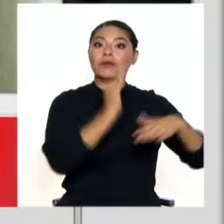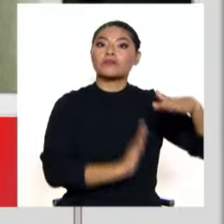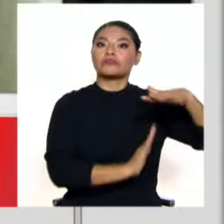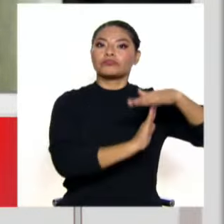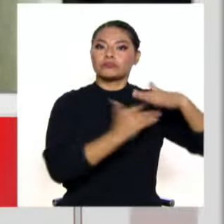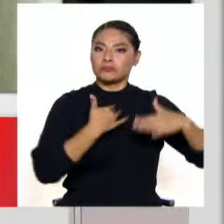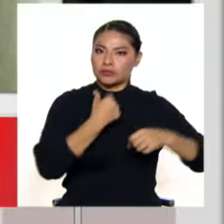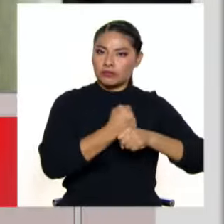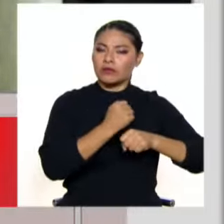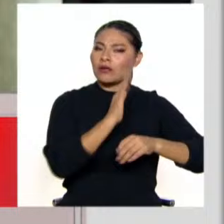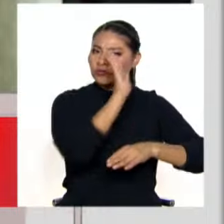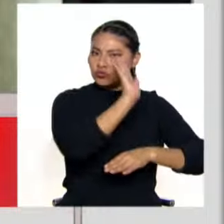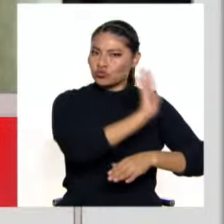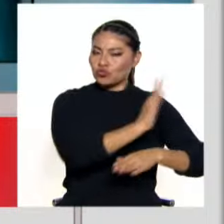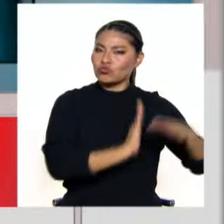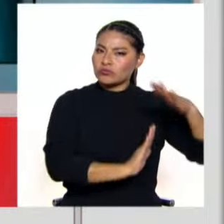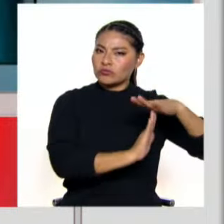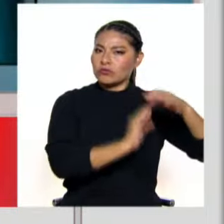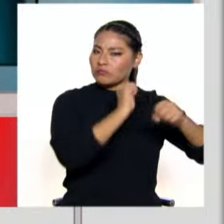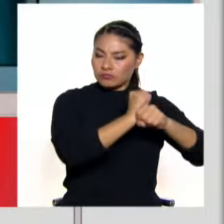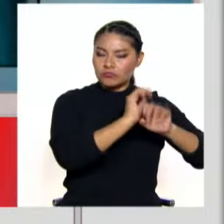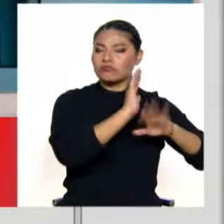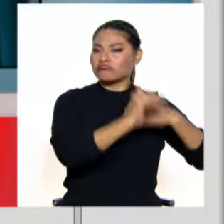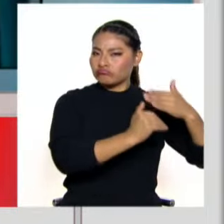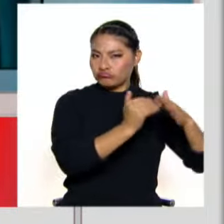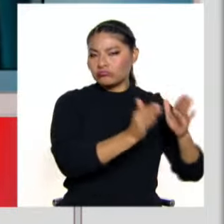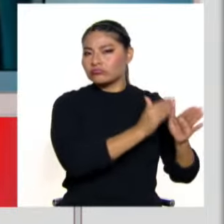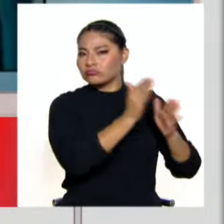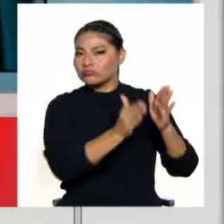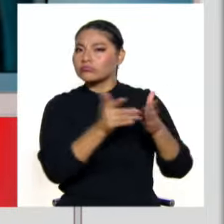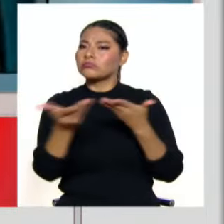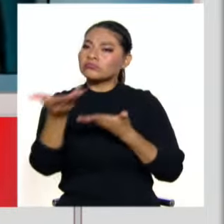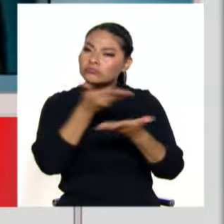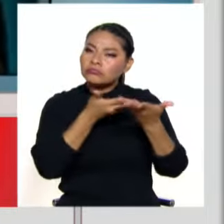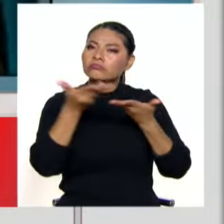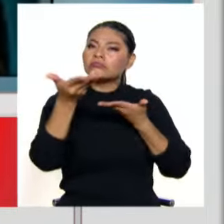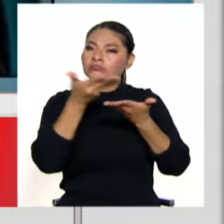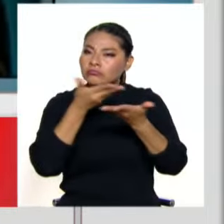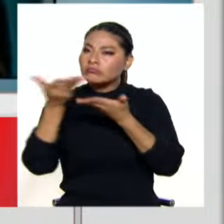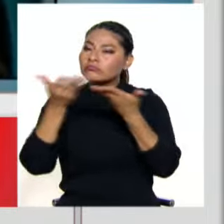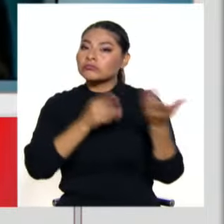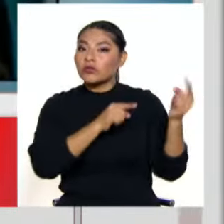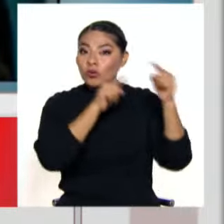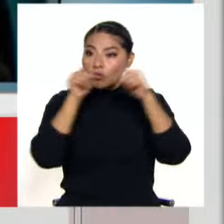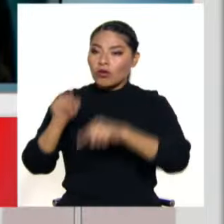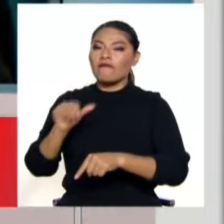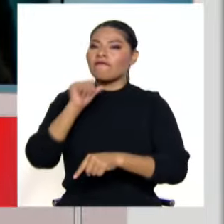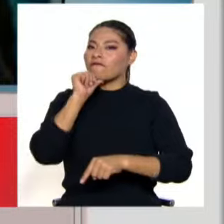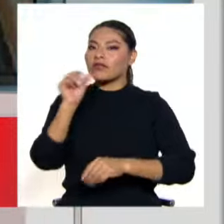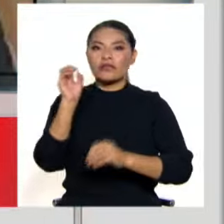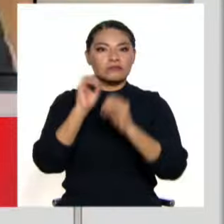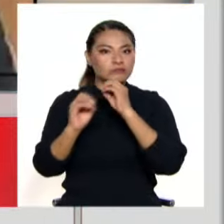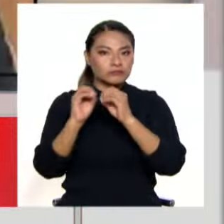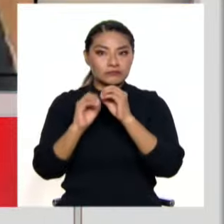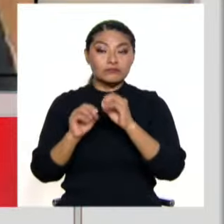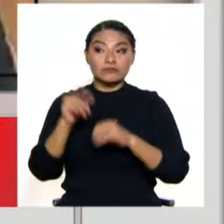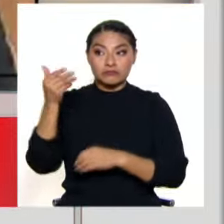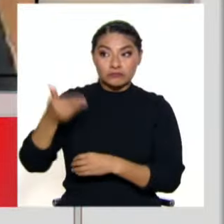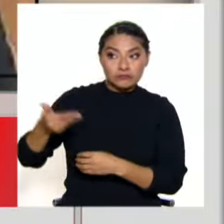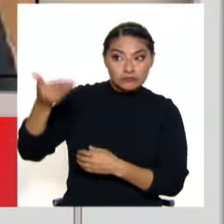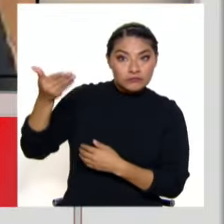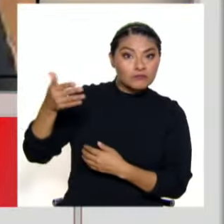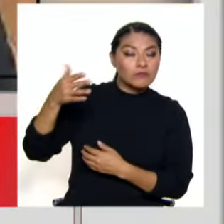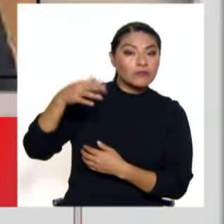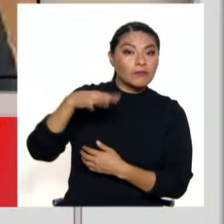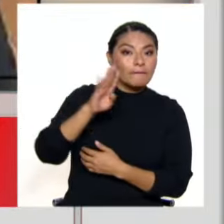diciembre del año pasado, presentó el doctor Joaquín Castillo un recurso de reconsideración, el cual hasta el día de hoy no ha sido resuelto. Hoy en la doctora Benavides ha sido destituida